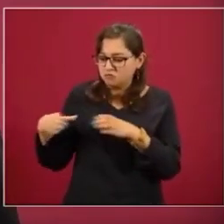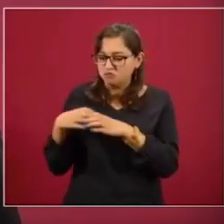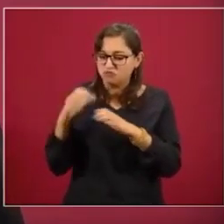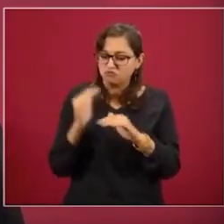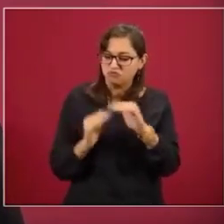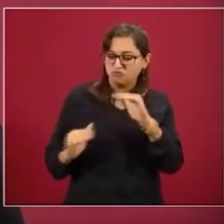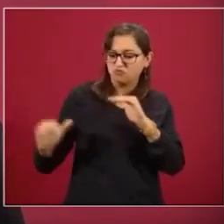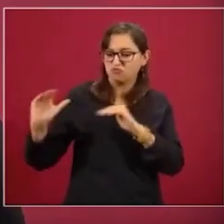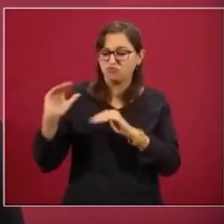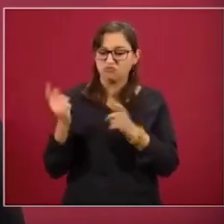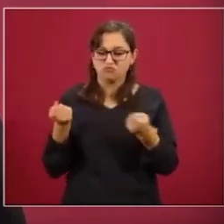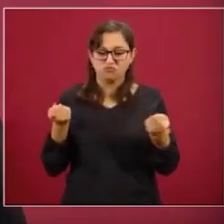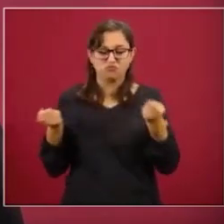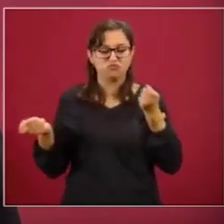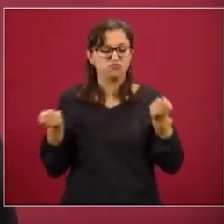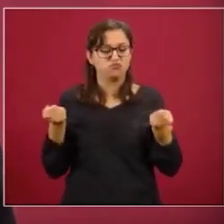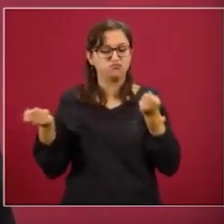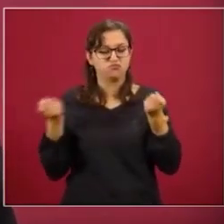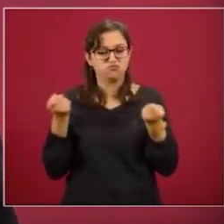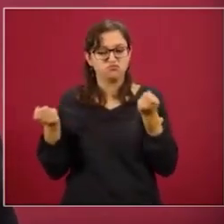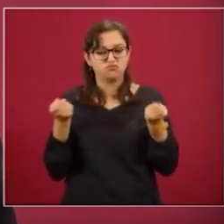Conservadurismo es conservar.